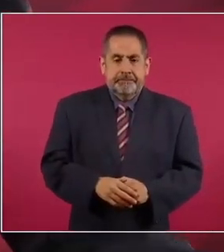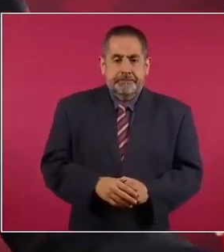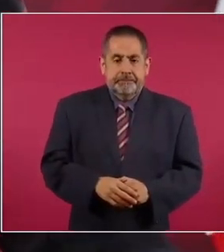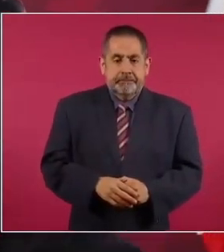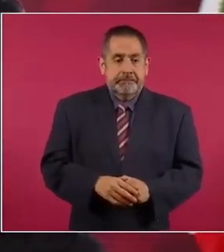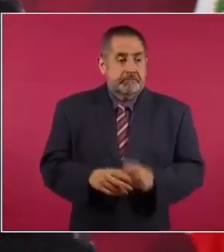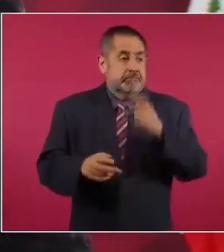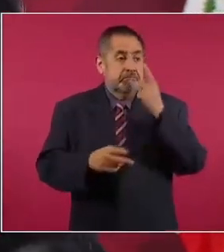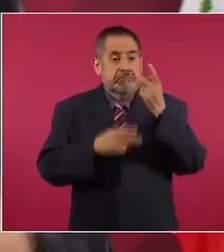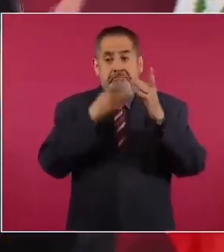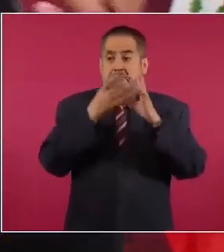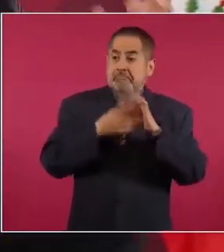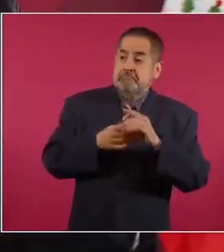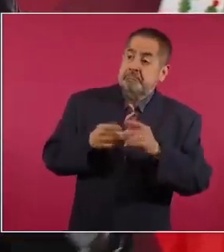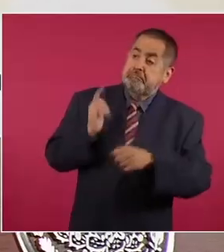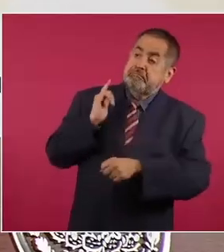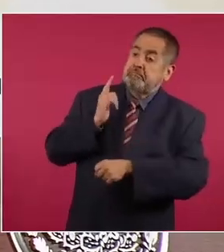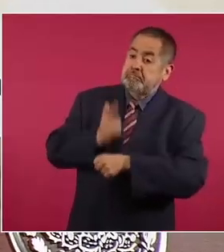revelaciones.